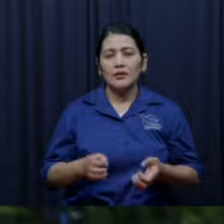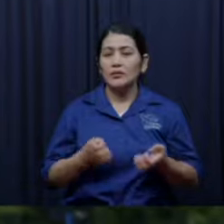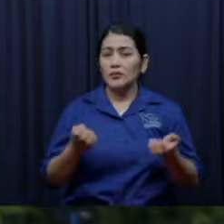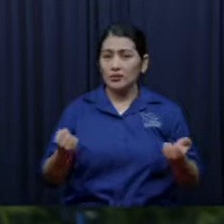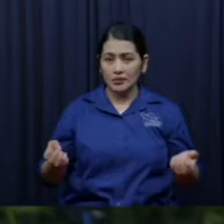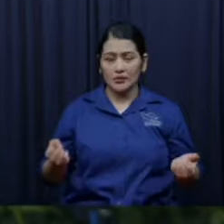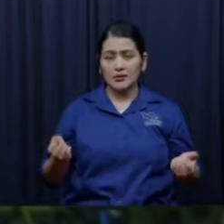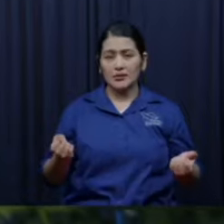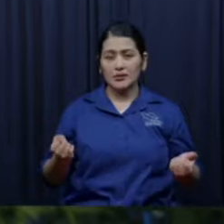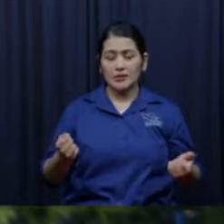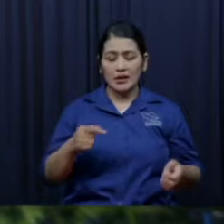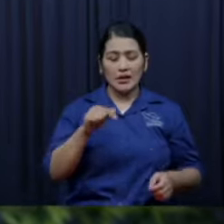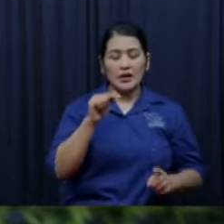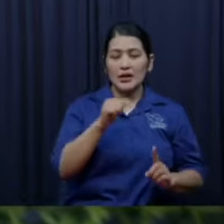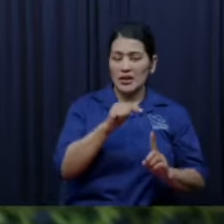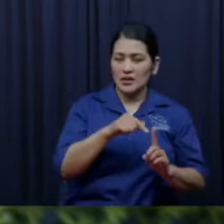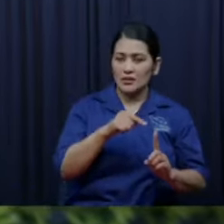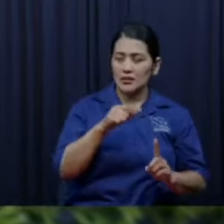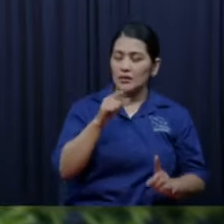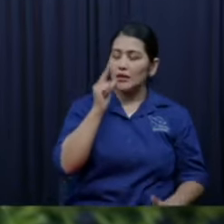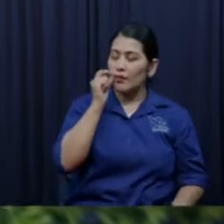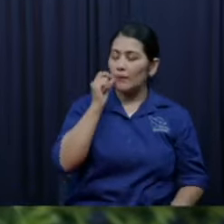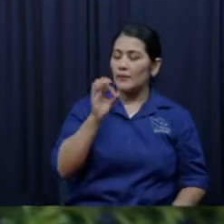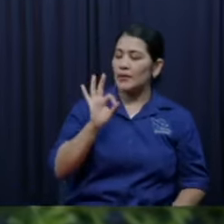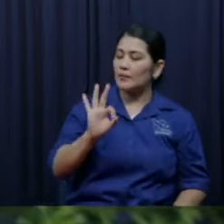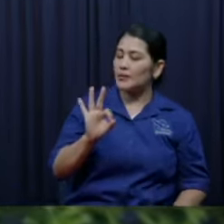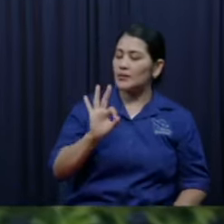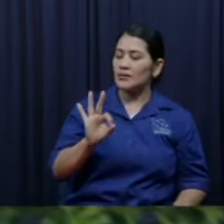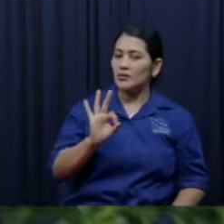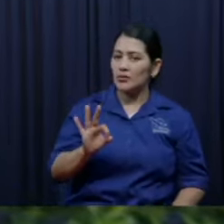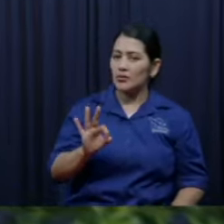no ¿dónde se da eso? ceguera